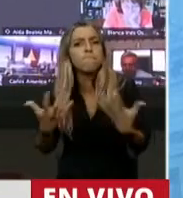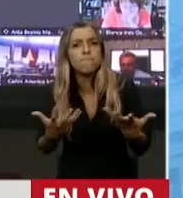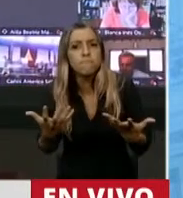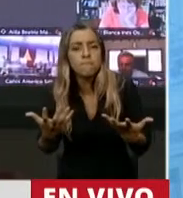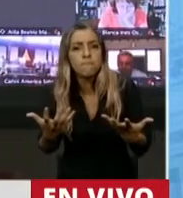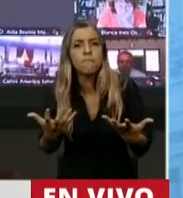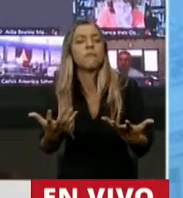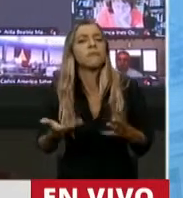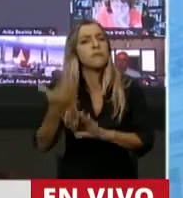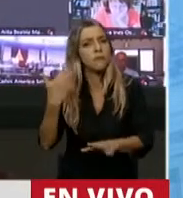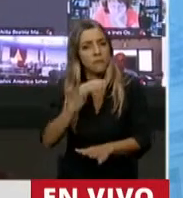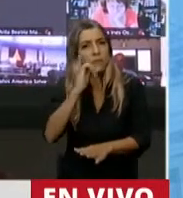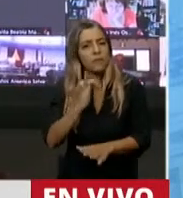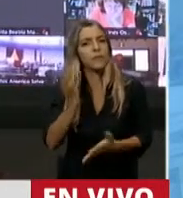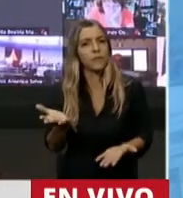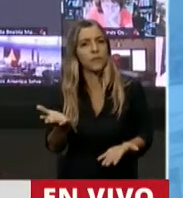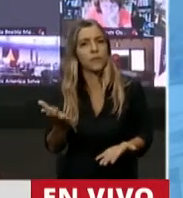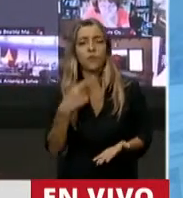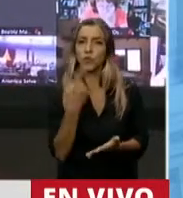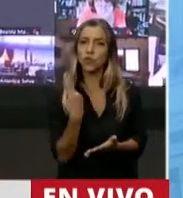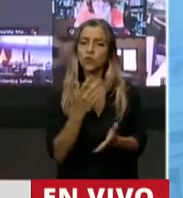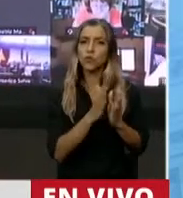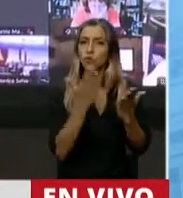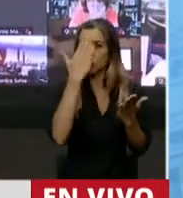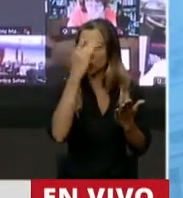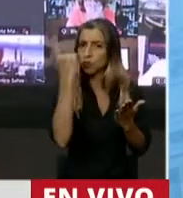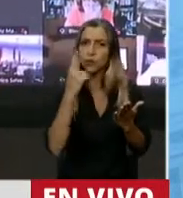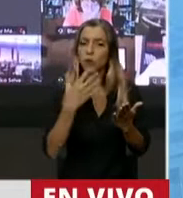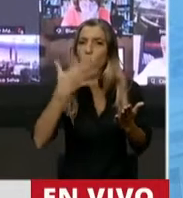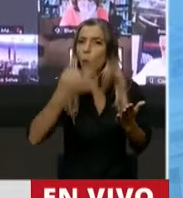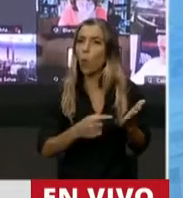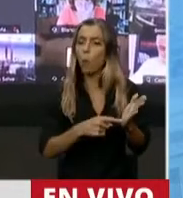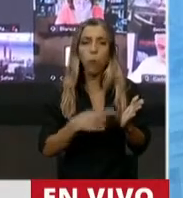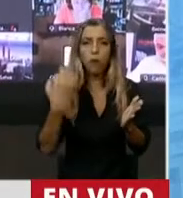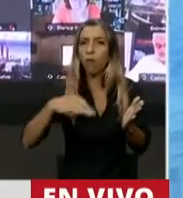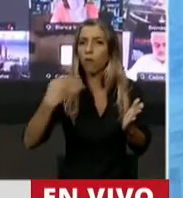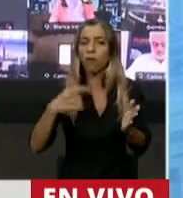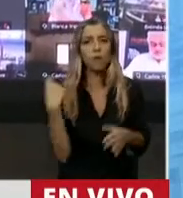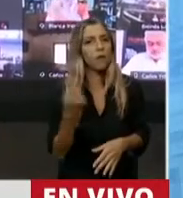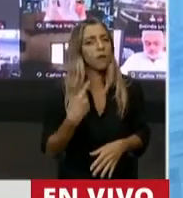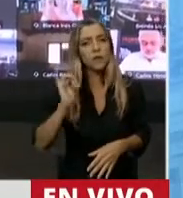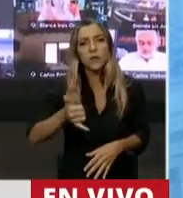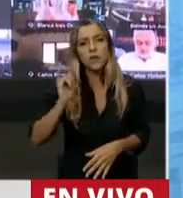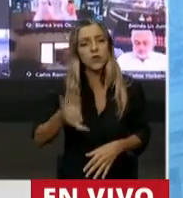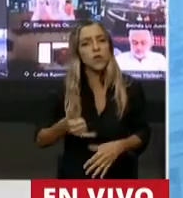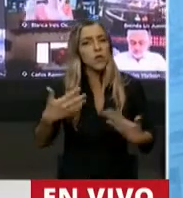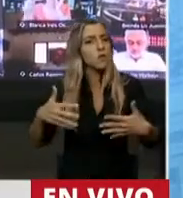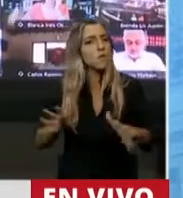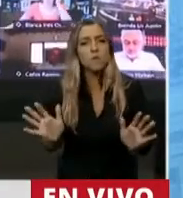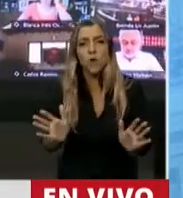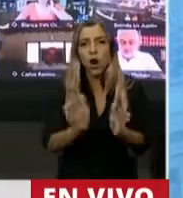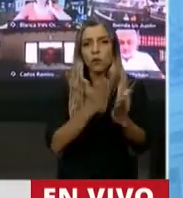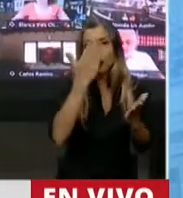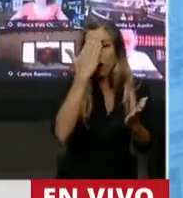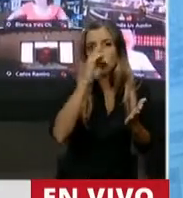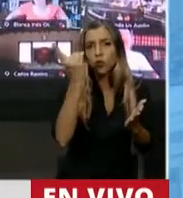Ya dije antes, hay que cumplir la Constitución en cualquier escenario. No importa si la Constitución Nacional afecta